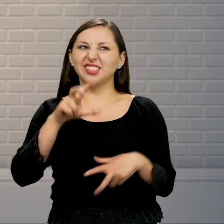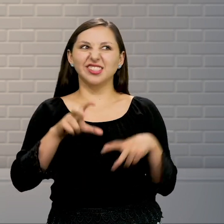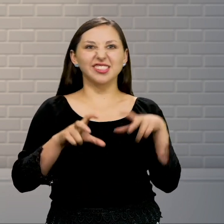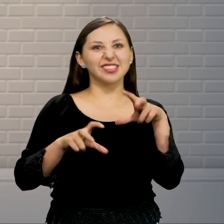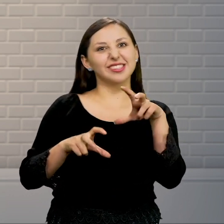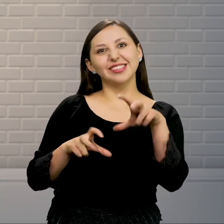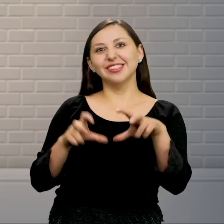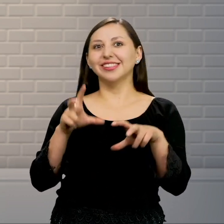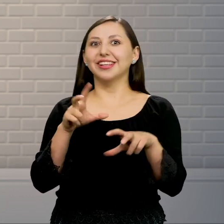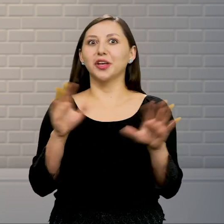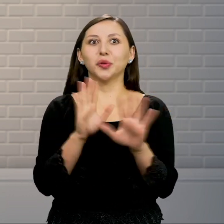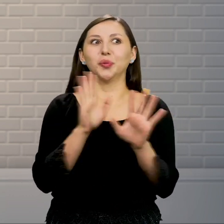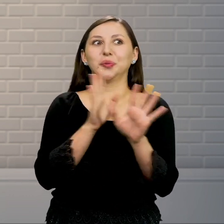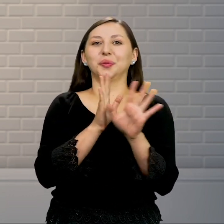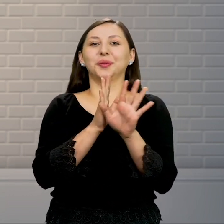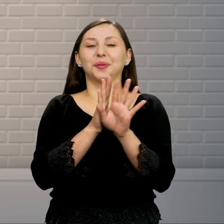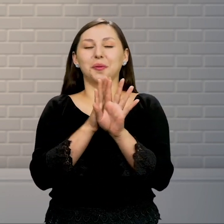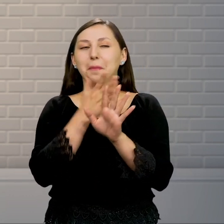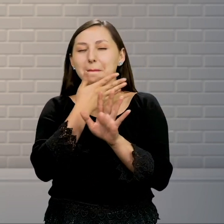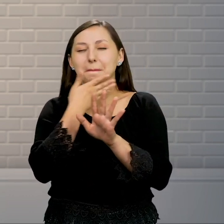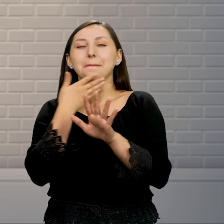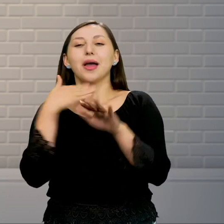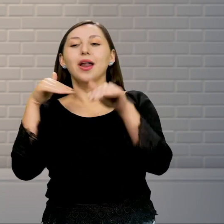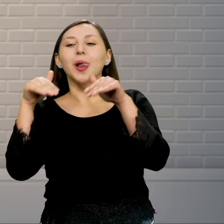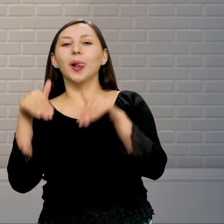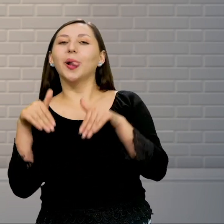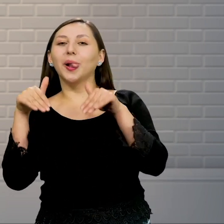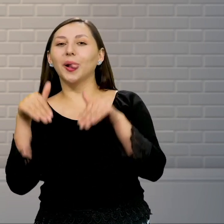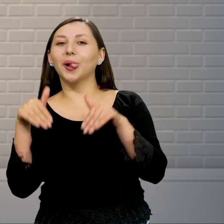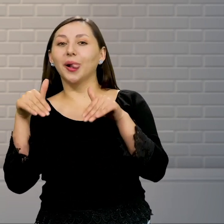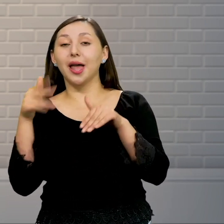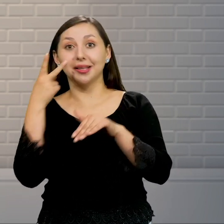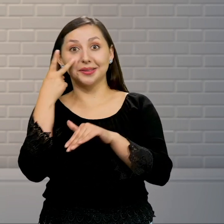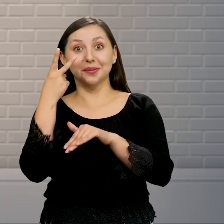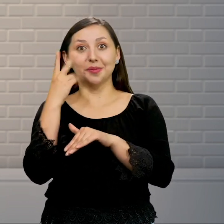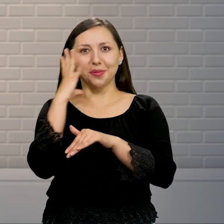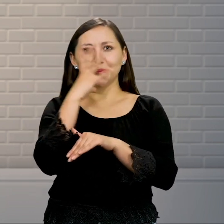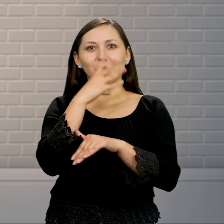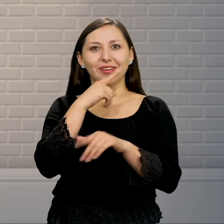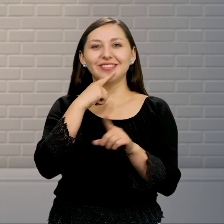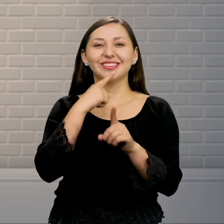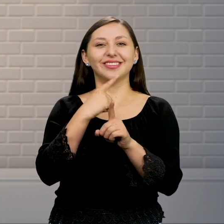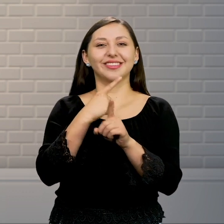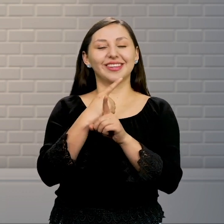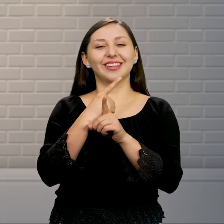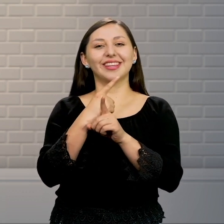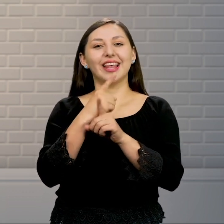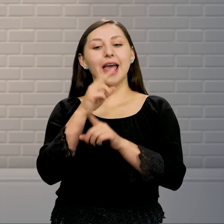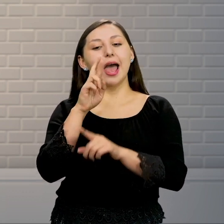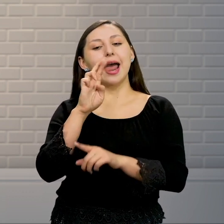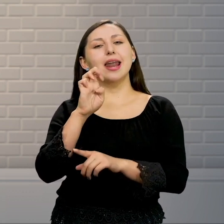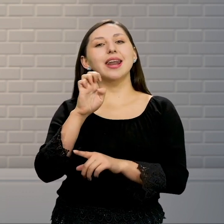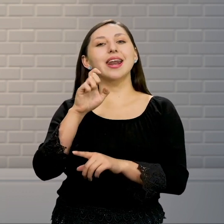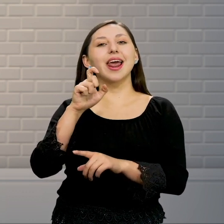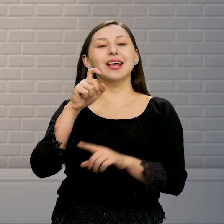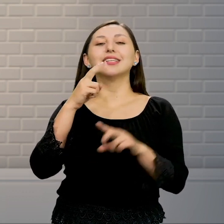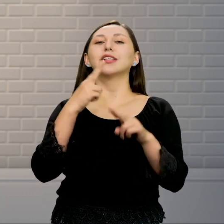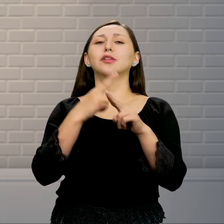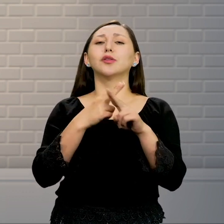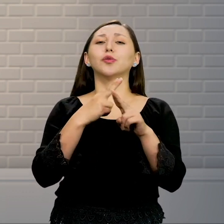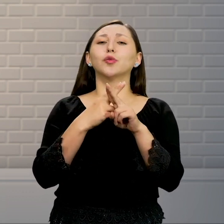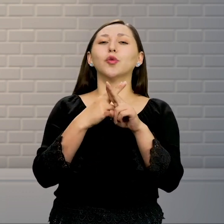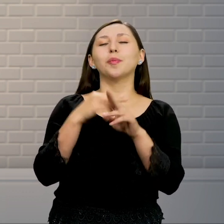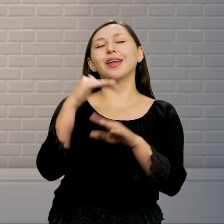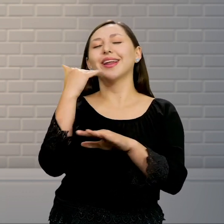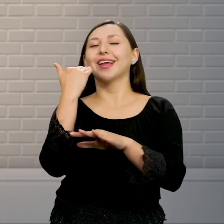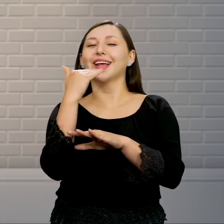No, no, este Rex no Este Rex de acá ¿Lo ven? Él se llama Rex Es muy gracioso Tiene